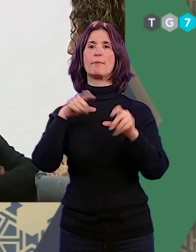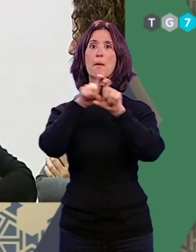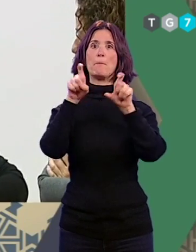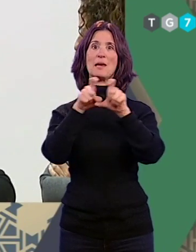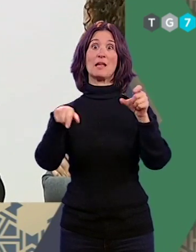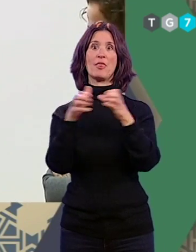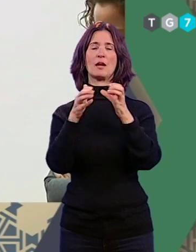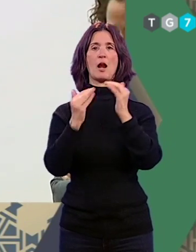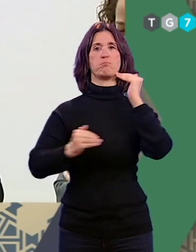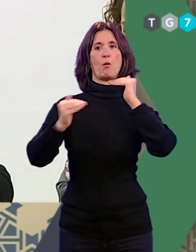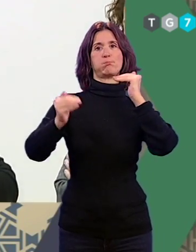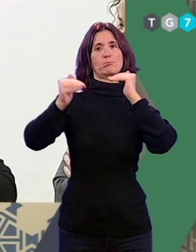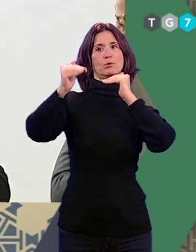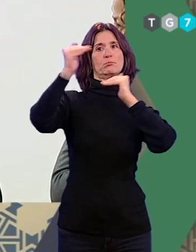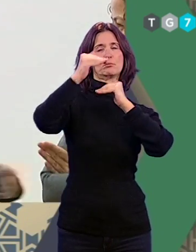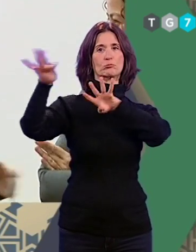empresas granadinas.